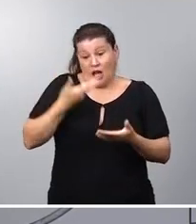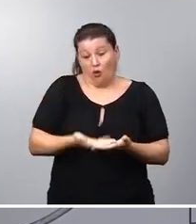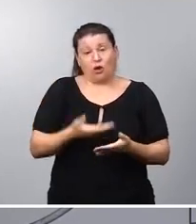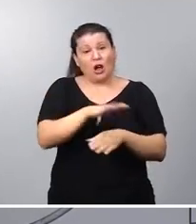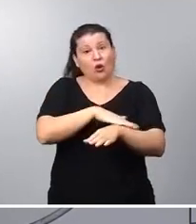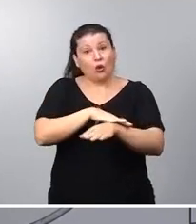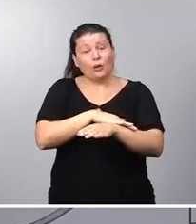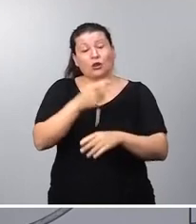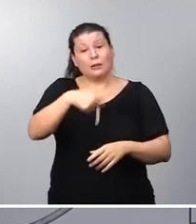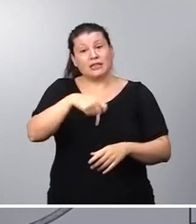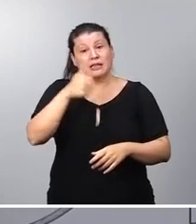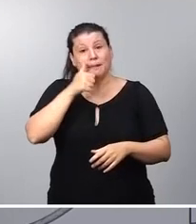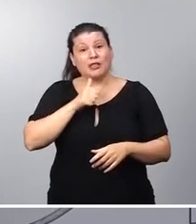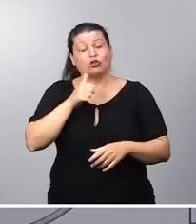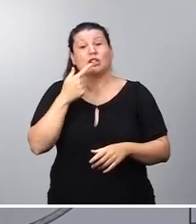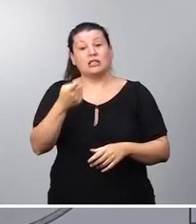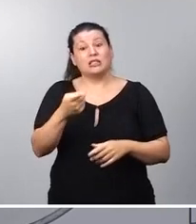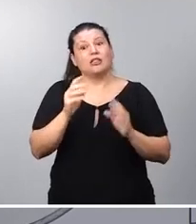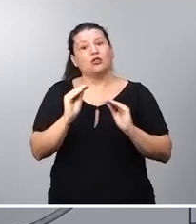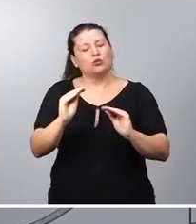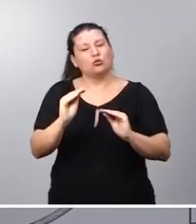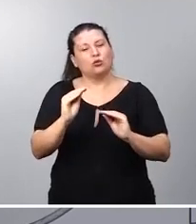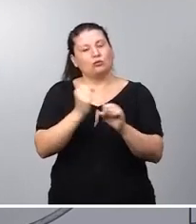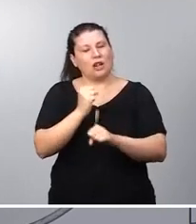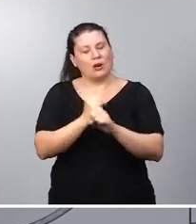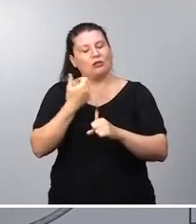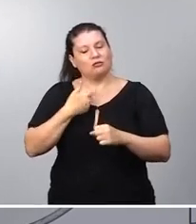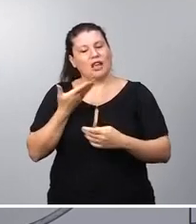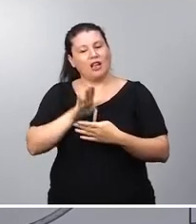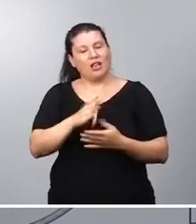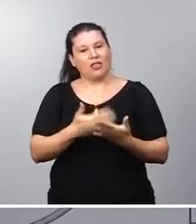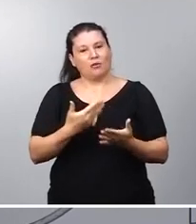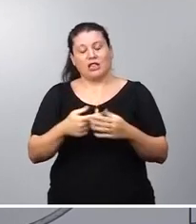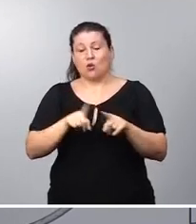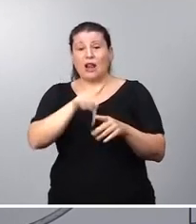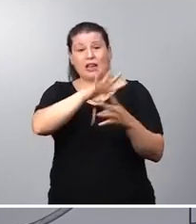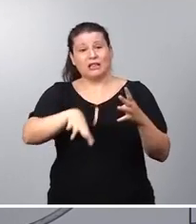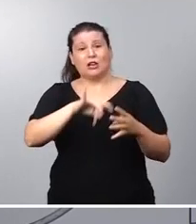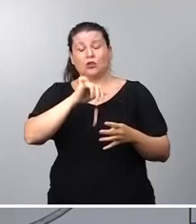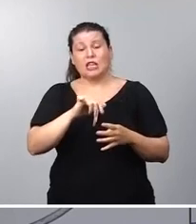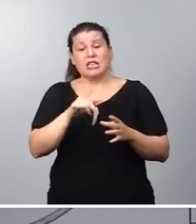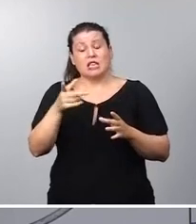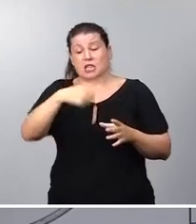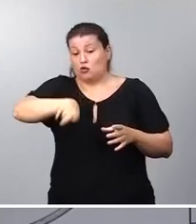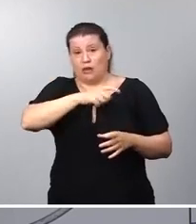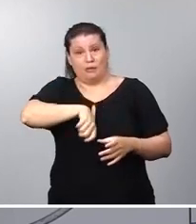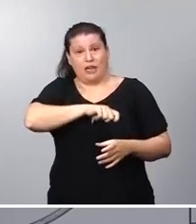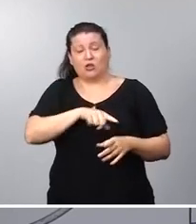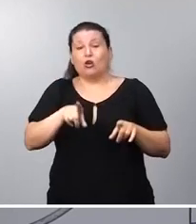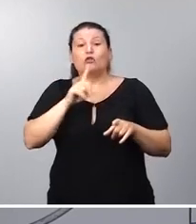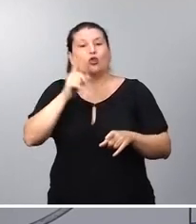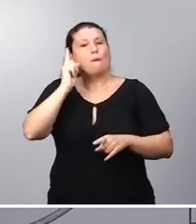del presidente Pedro Sánchez, es que en Cataluña, como en el conjunto de España, solo cabe el marco constitucional.